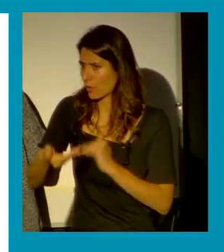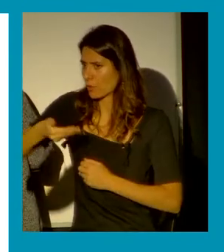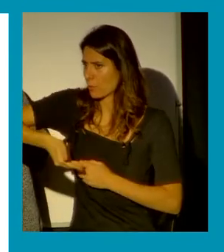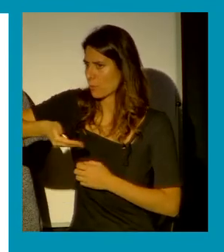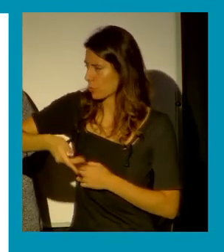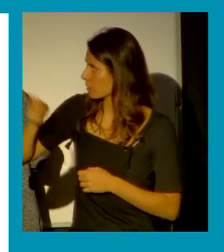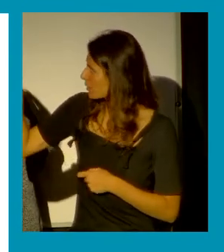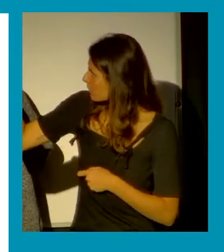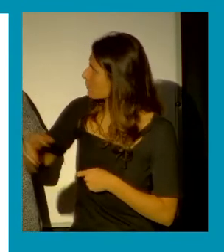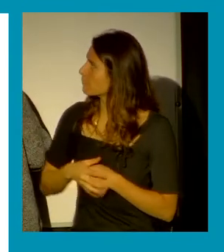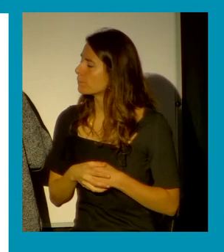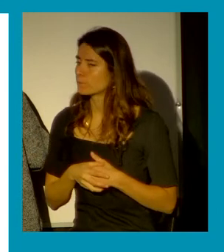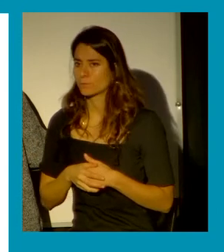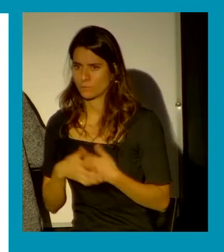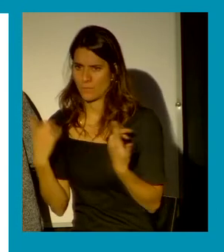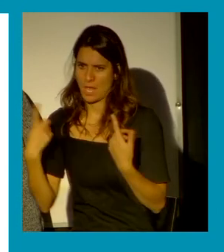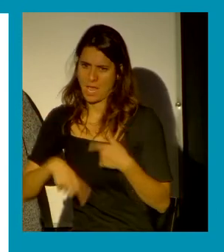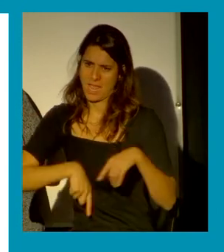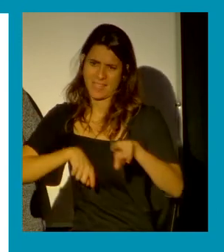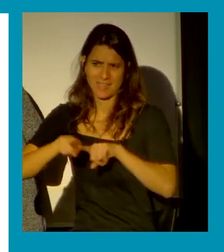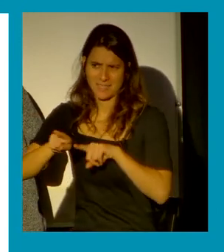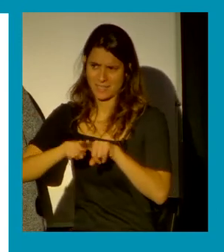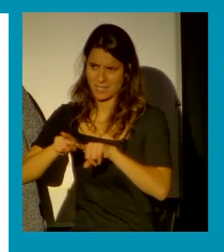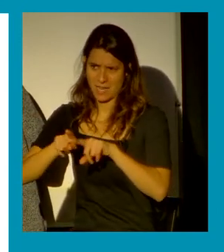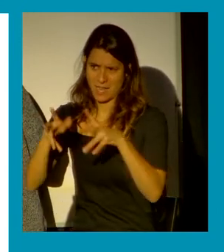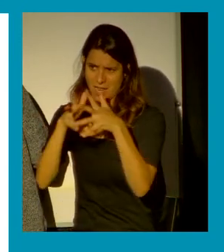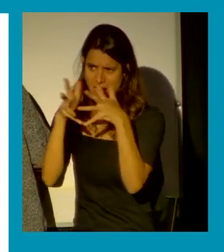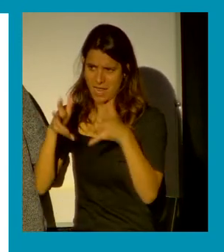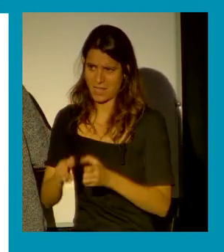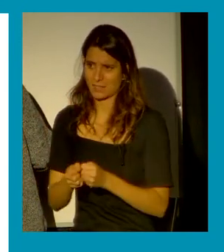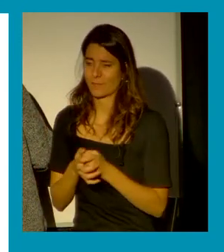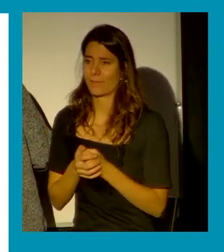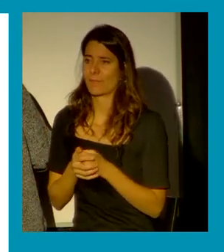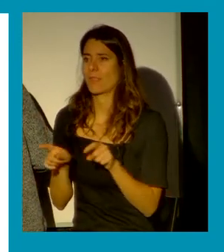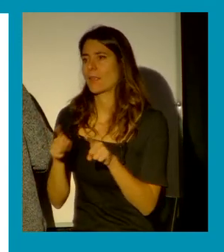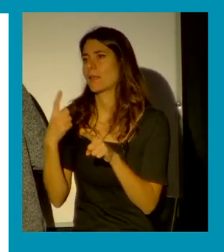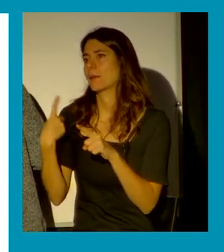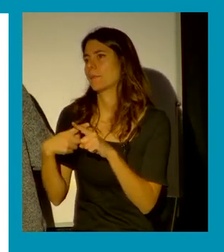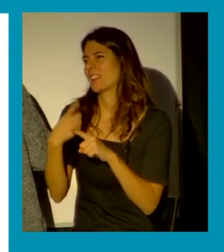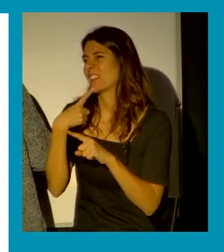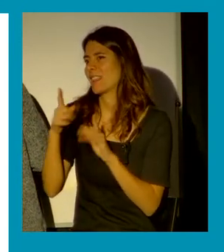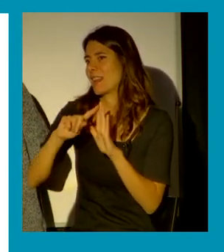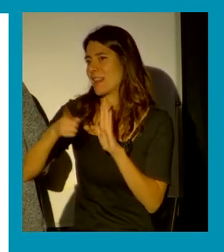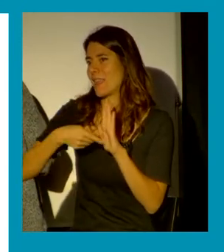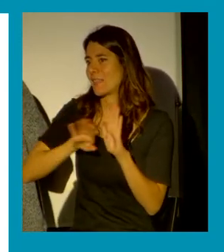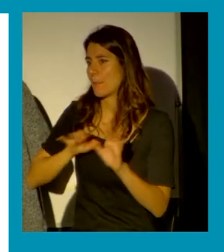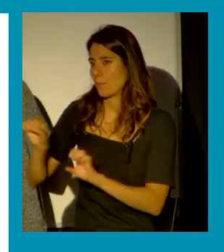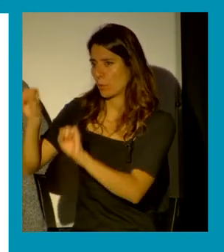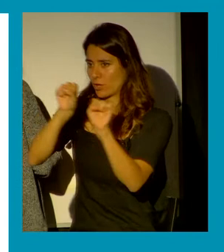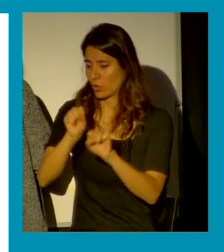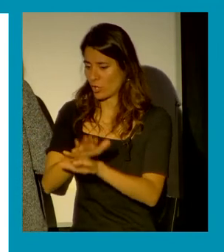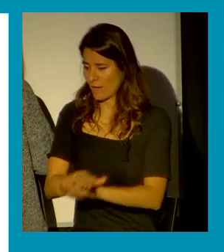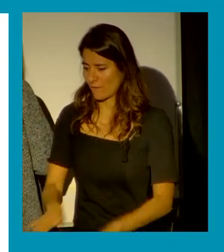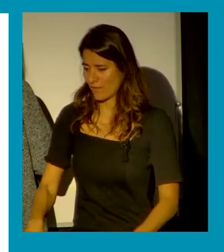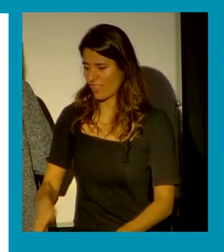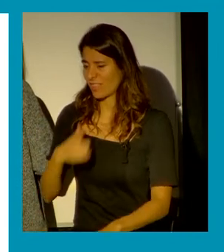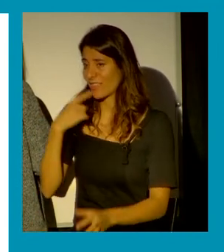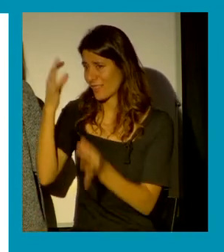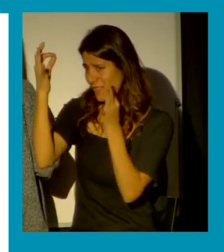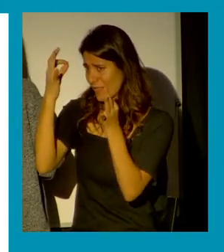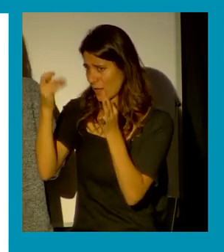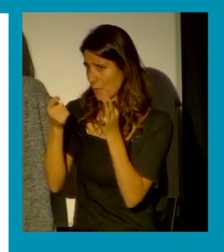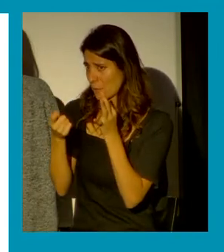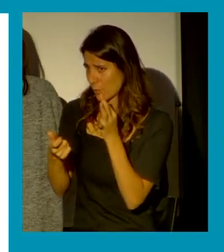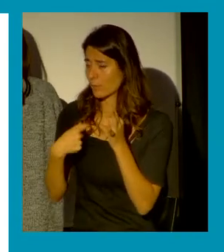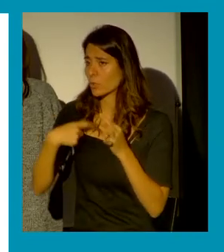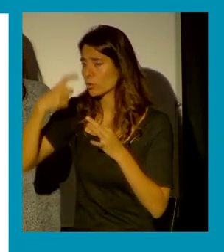las otras críticas de no feminismo de la ley de protección a la infancia, sí que me parece importante de que por primera vez sí